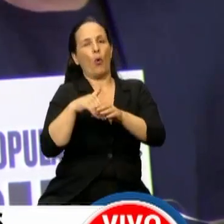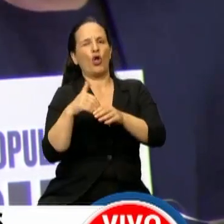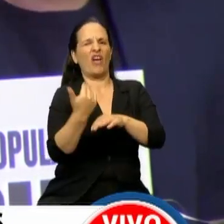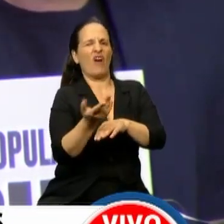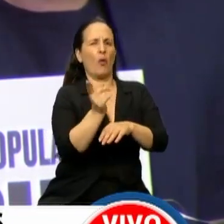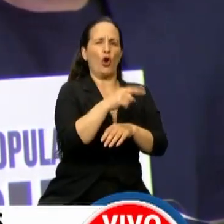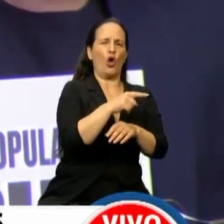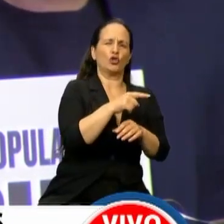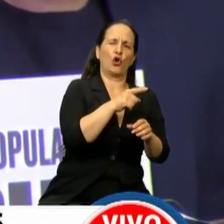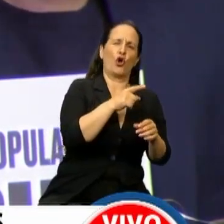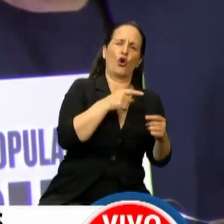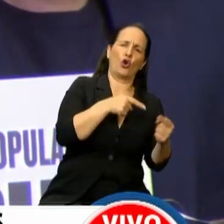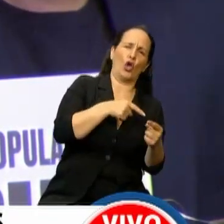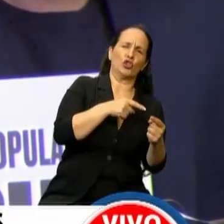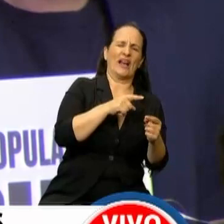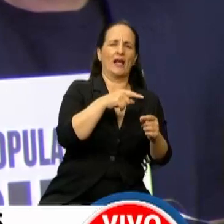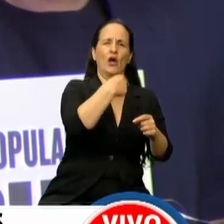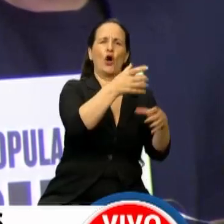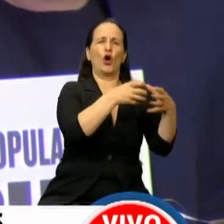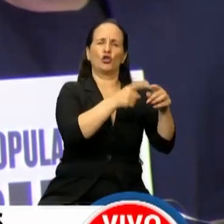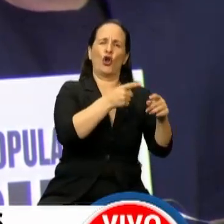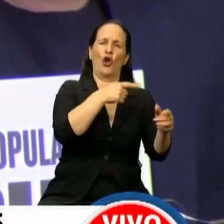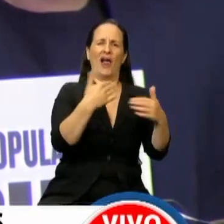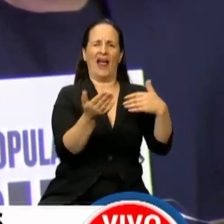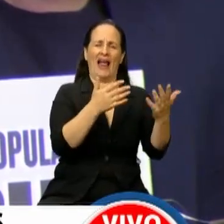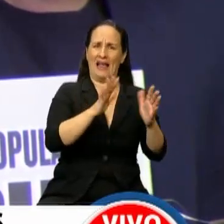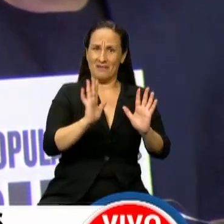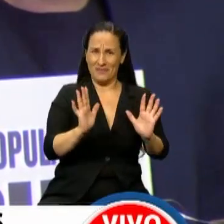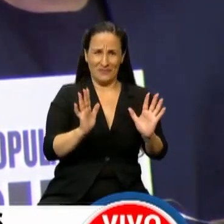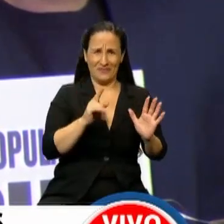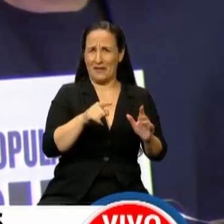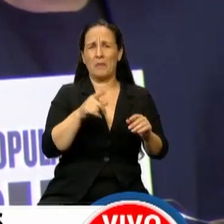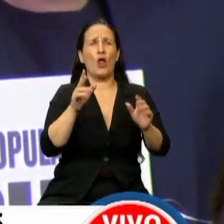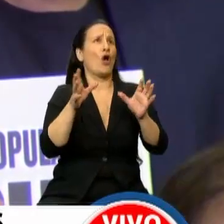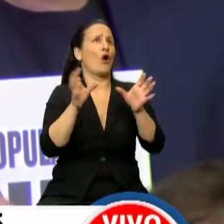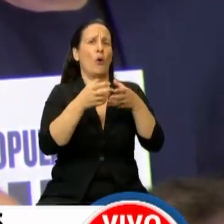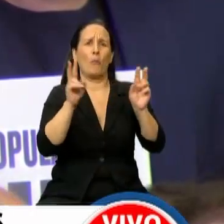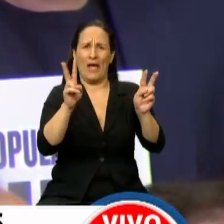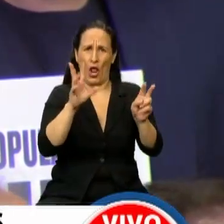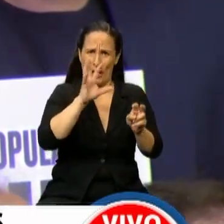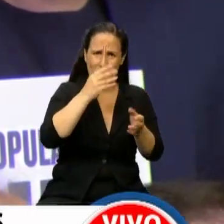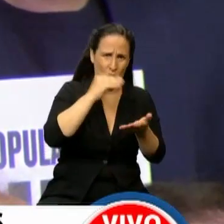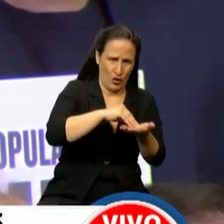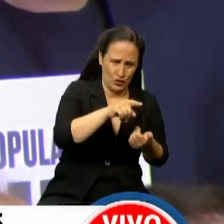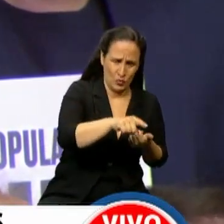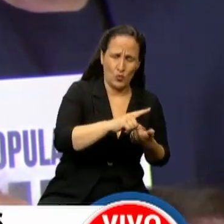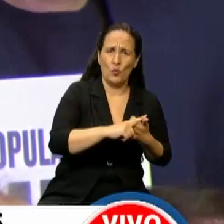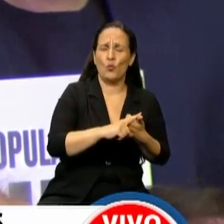y otros en contra. Otro bloque hizo lo mismo, pero todos. El peronismo de la provincia,